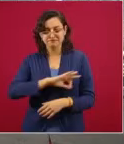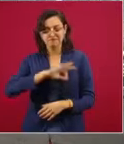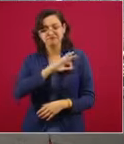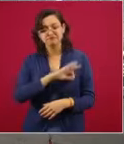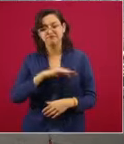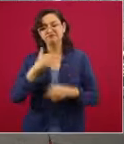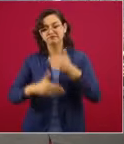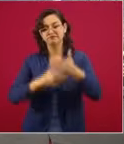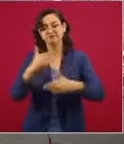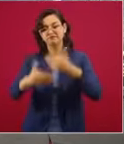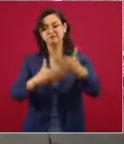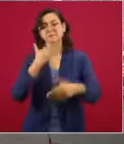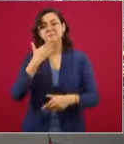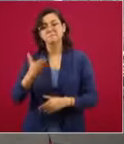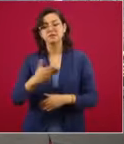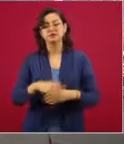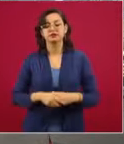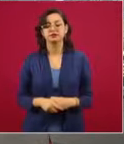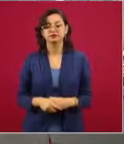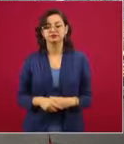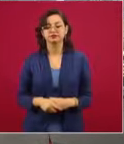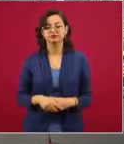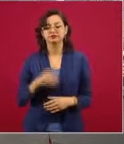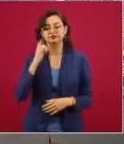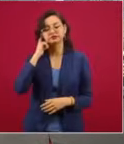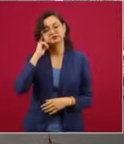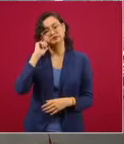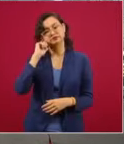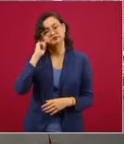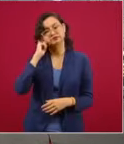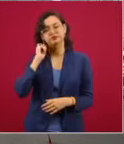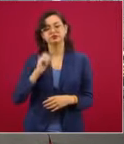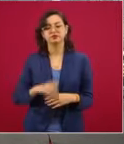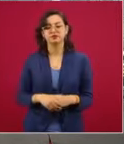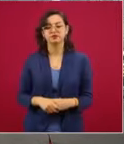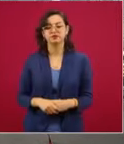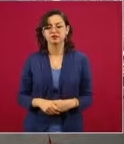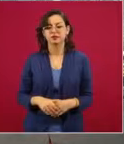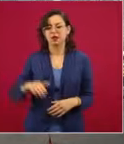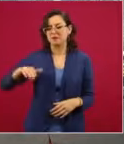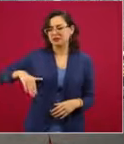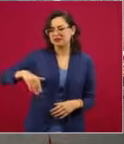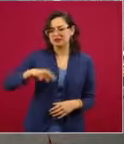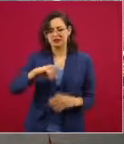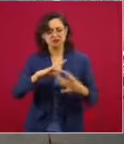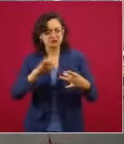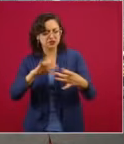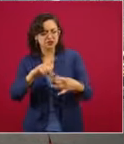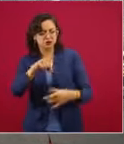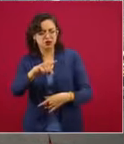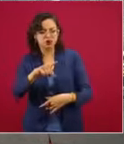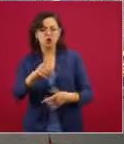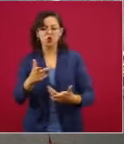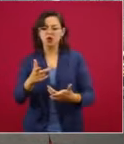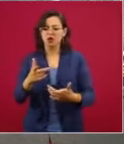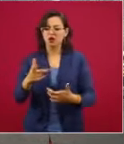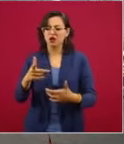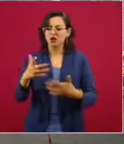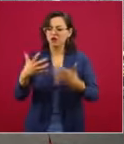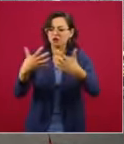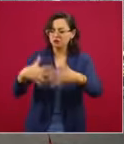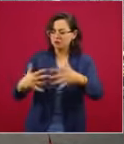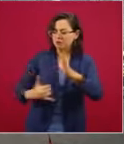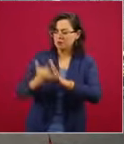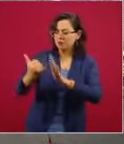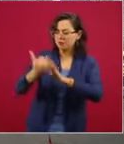Presidente, buenos días. Michelle Zavala, del Heraldo de México. Acaba de decir hace algunos minutos que habrá un impulso especial a la industria de la